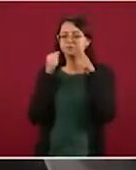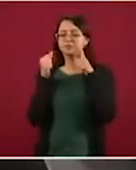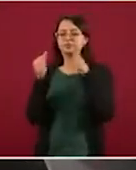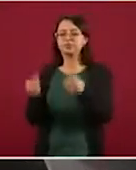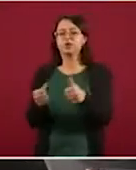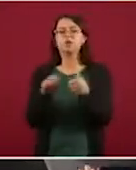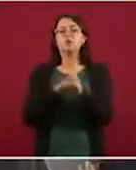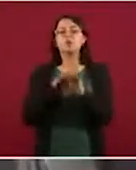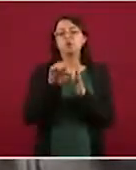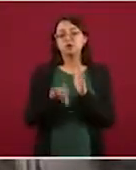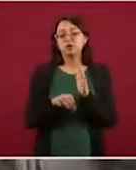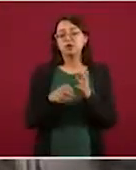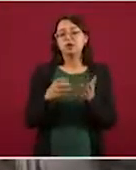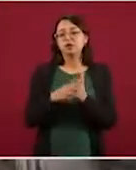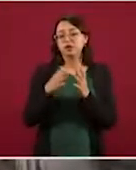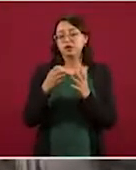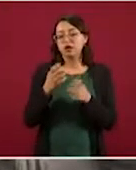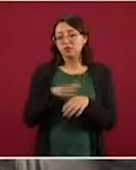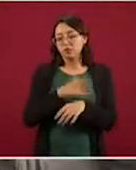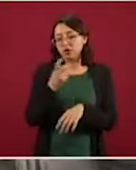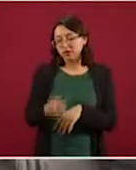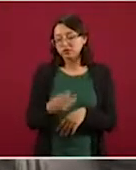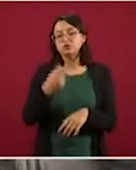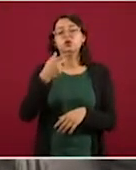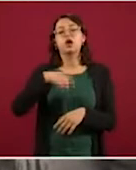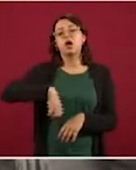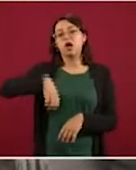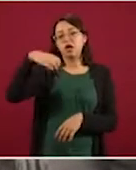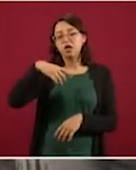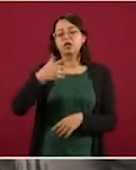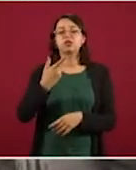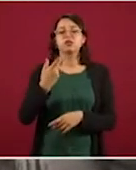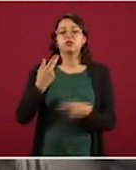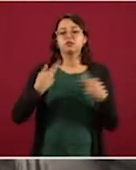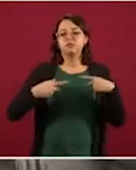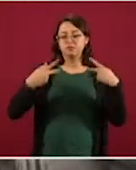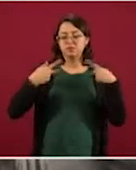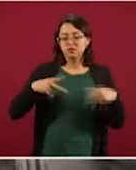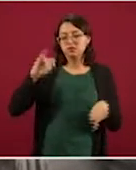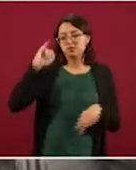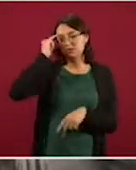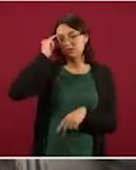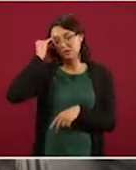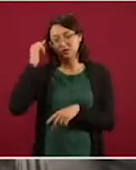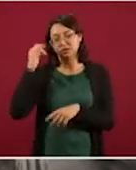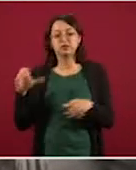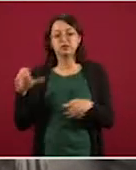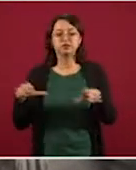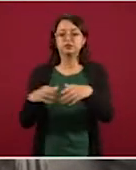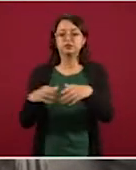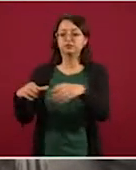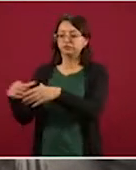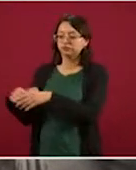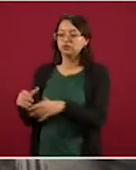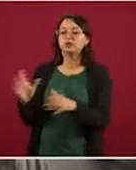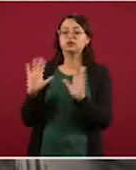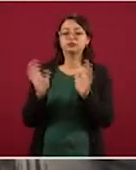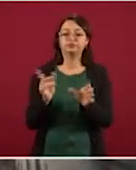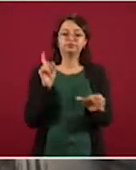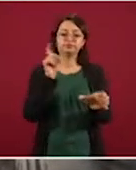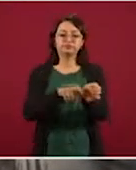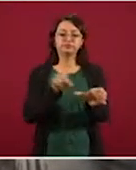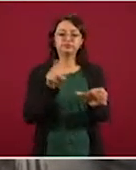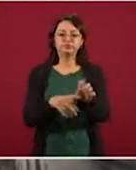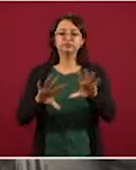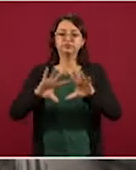adultos indígenas de los municipios con alta presencia indígena se han incorporado, llegando a una